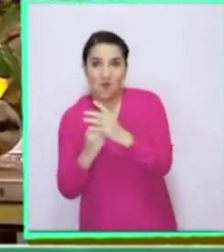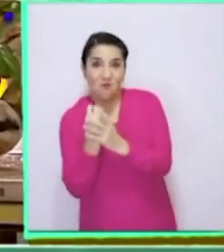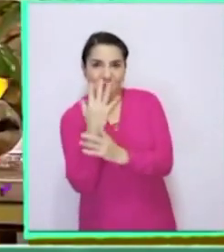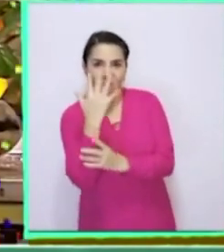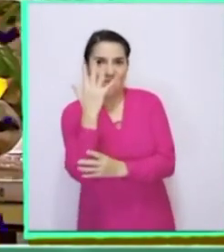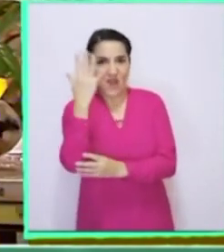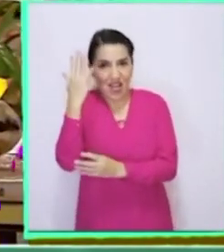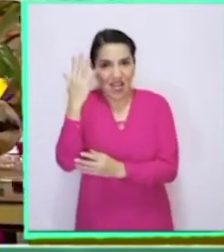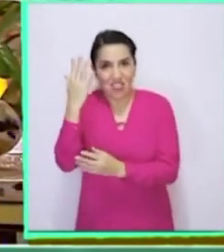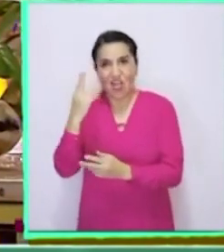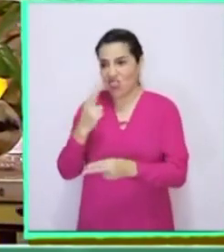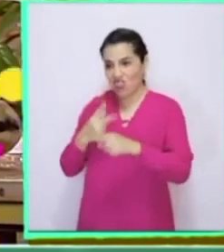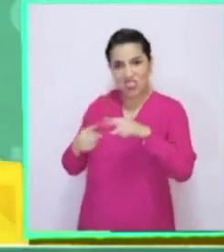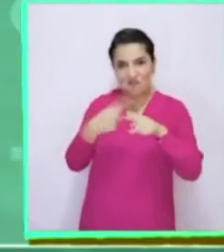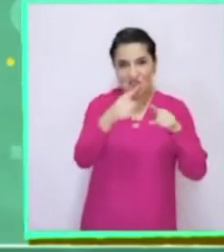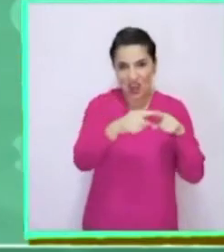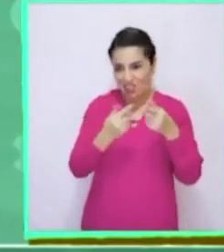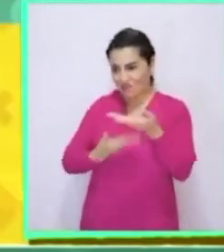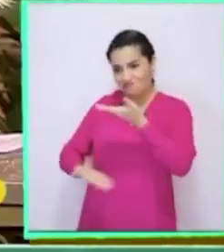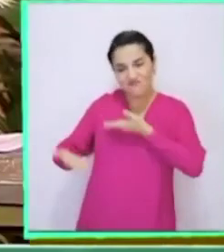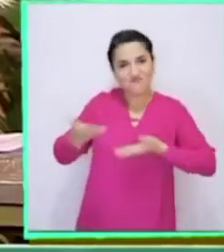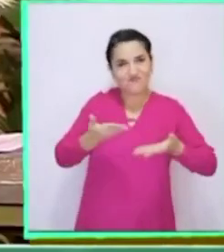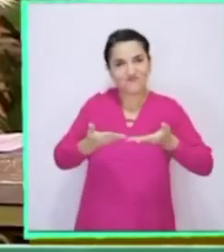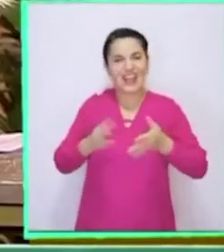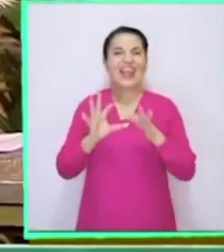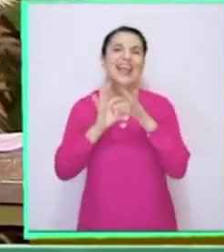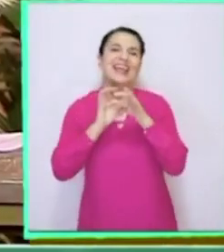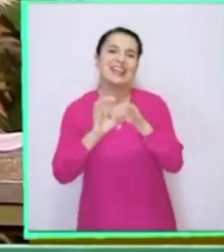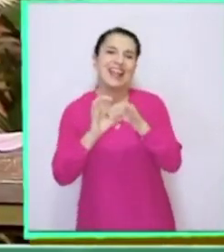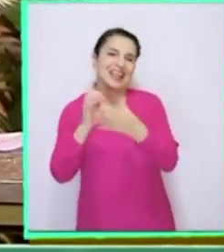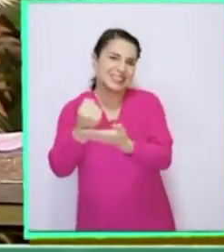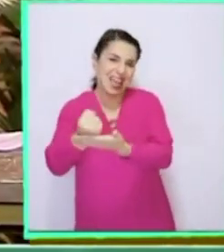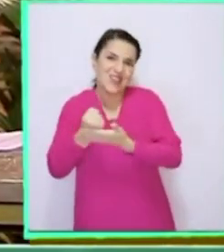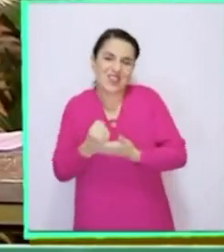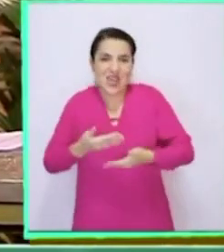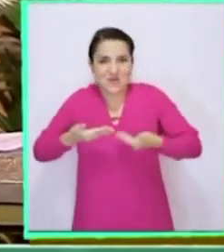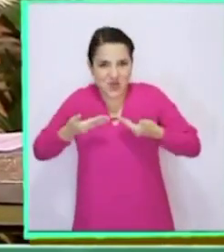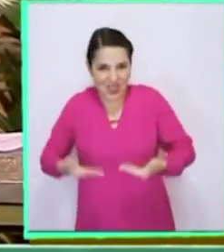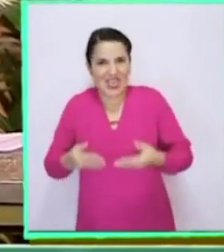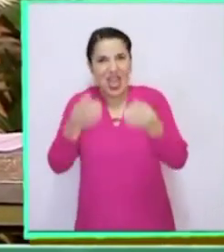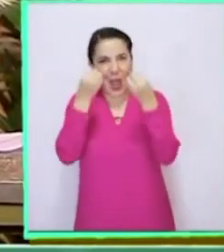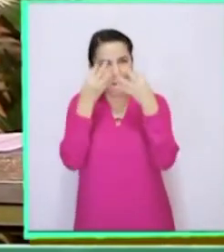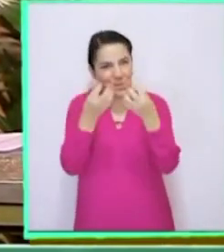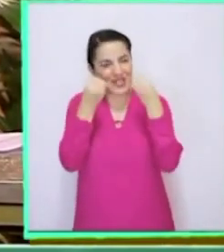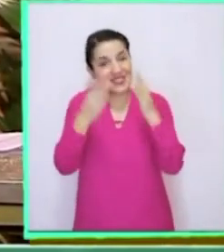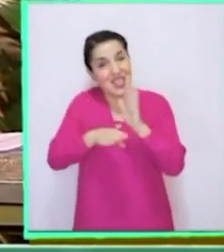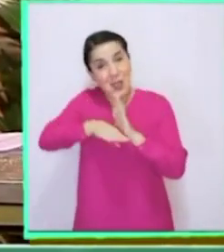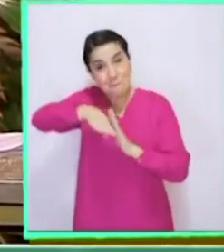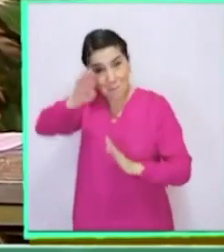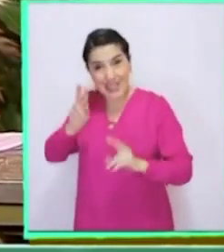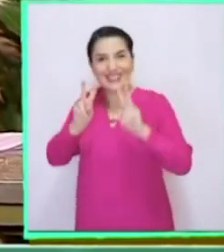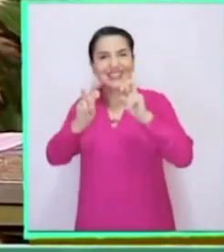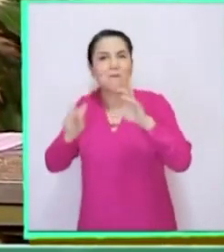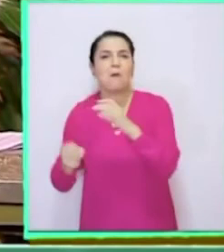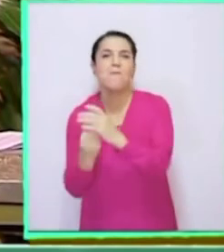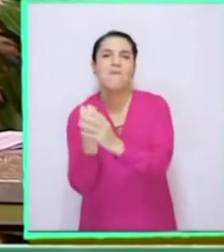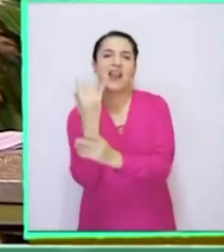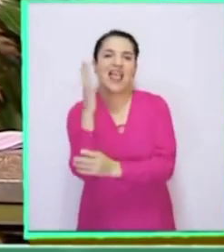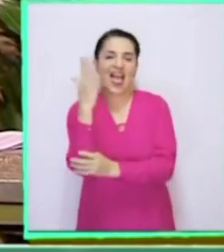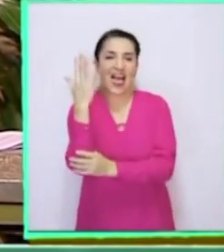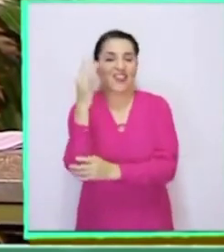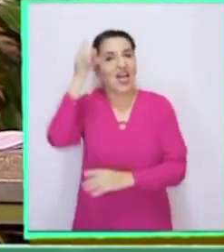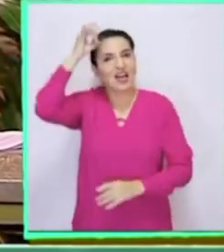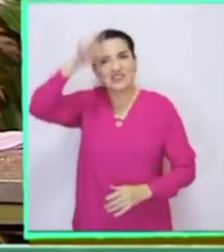responden a los diferentes tratos. Gracias por ayudarme hoy día a aprender más sobre las plantas.